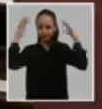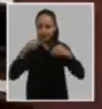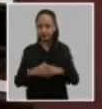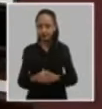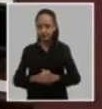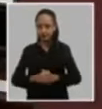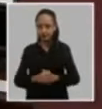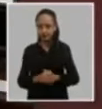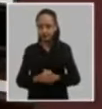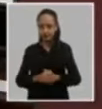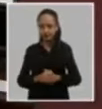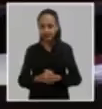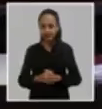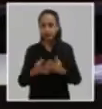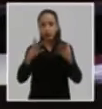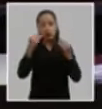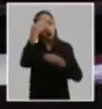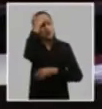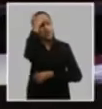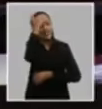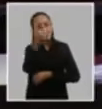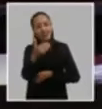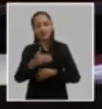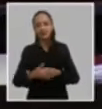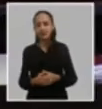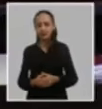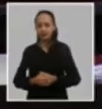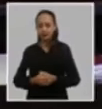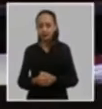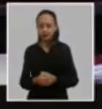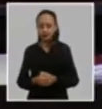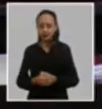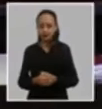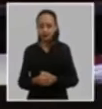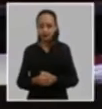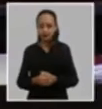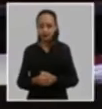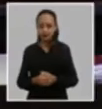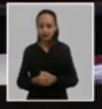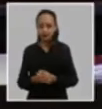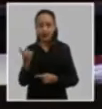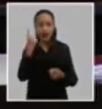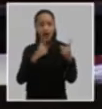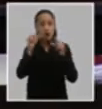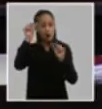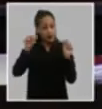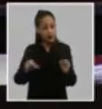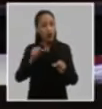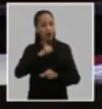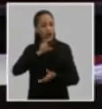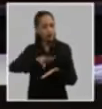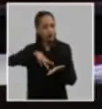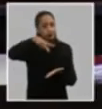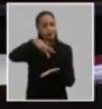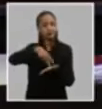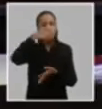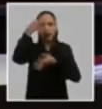Muchas gracias compañero ¿Algún otro compañero o compañera